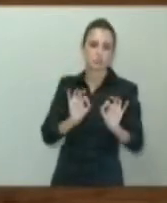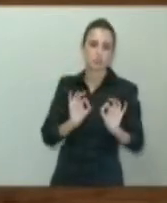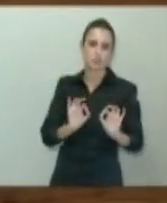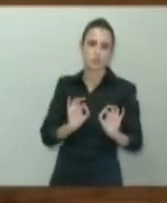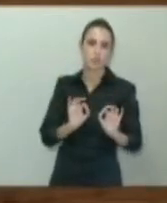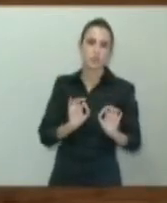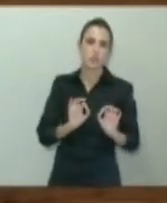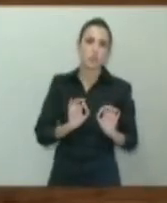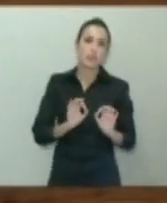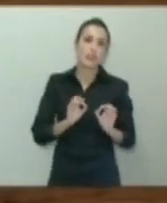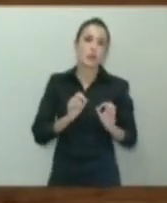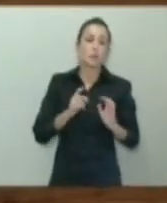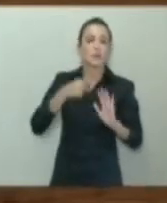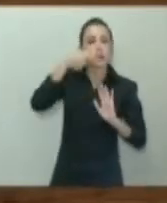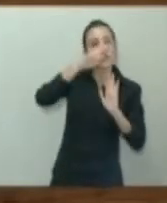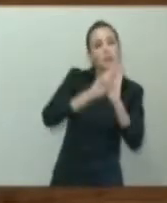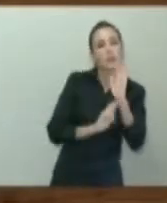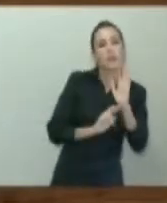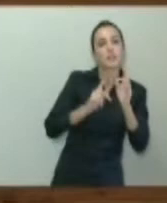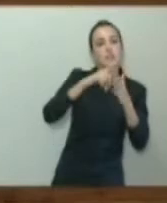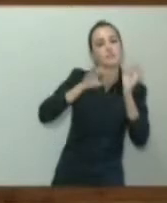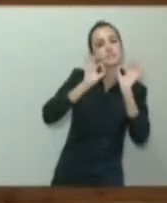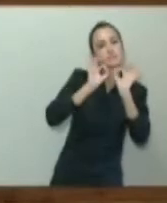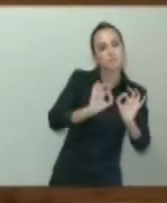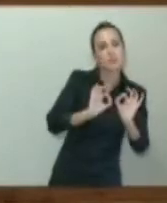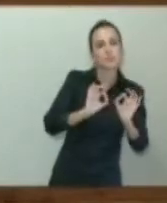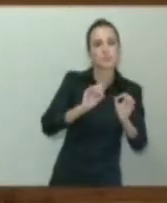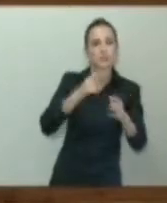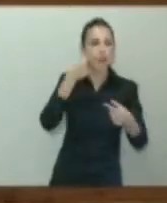de la Ley Juego y Apuestas?